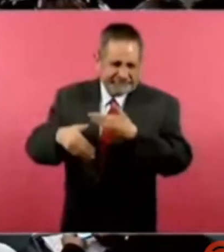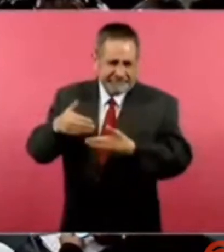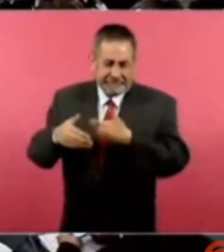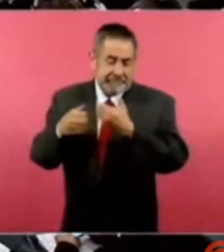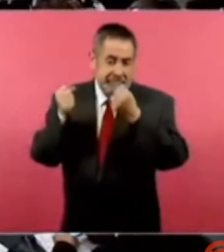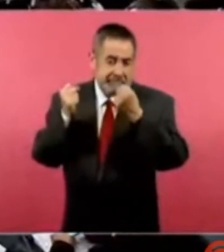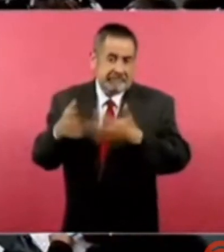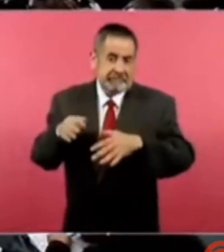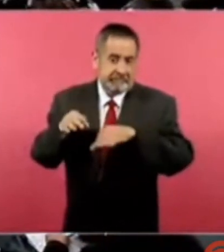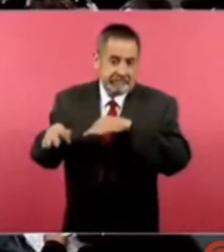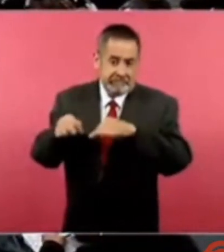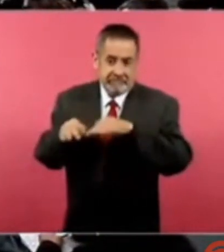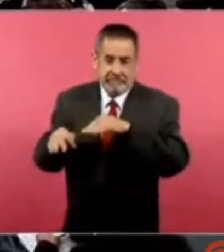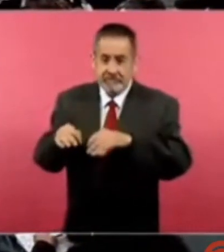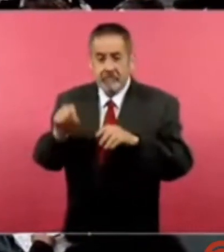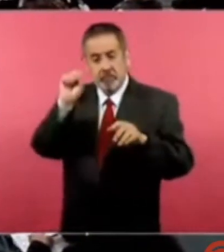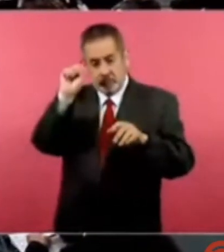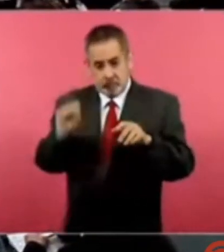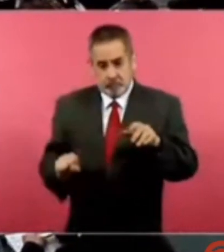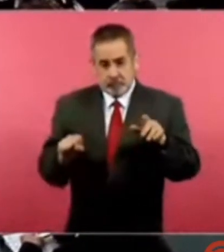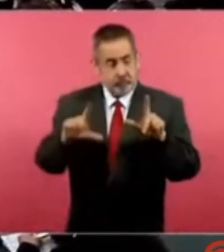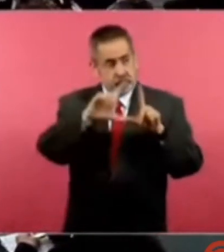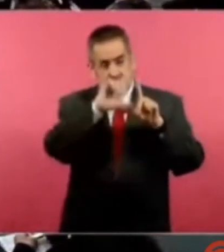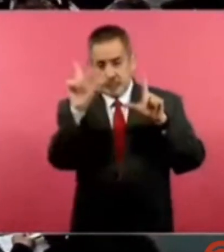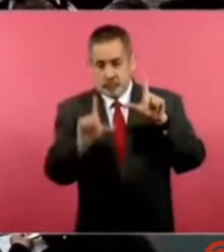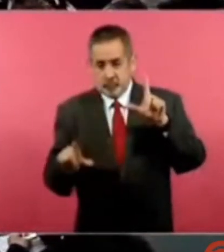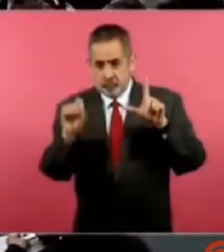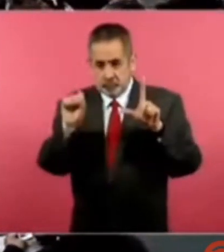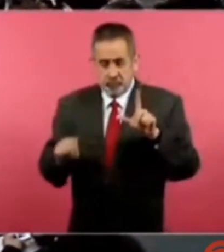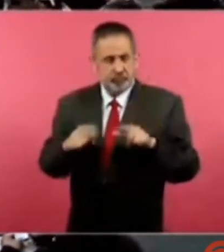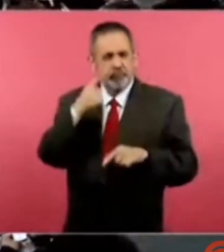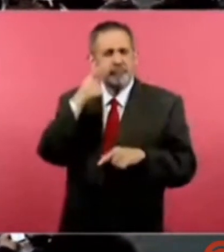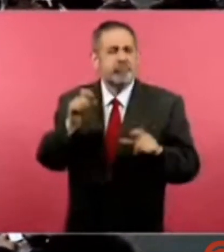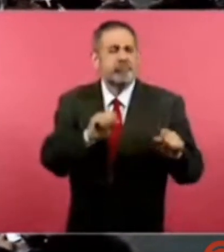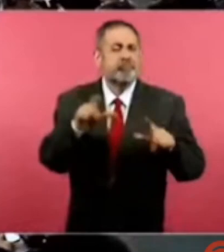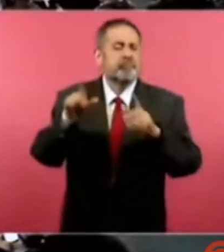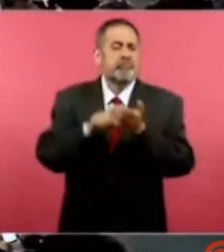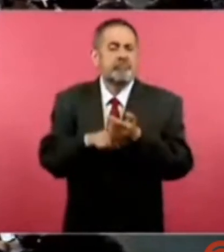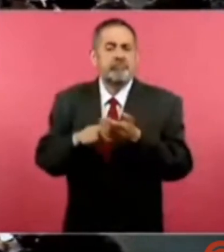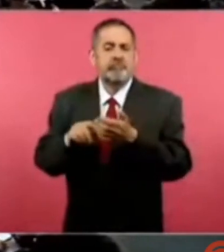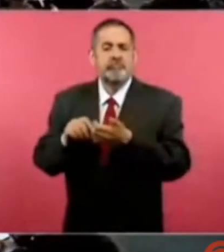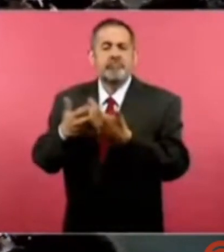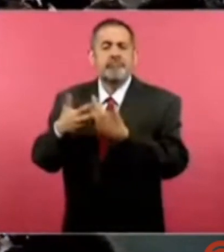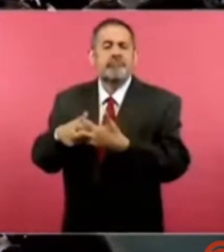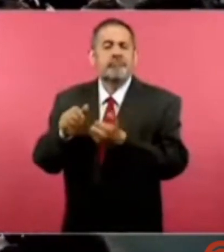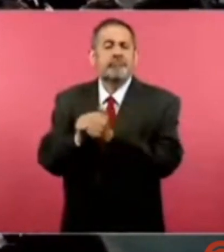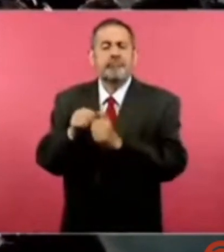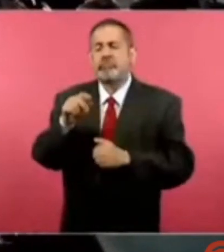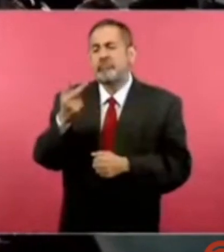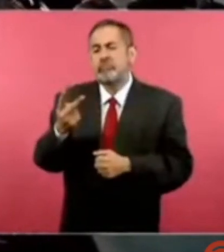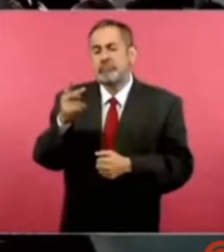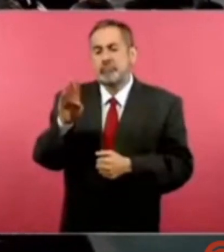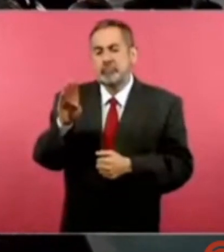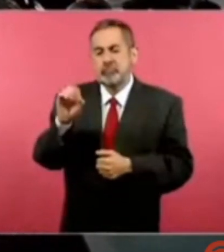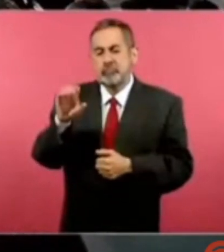Lo que significa el trabajo en el sureste. Una foto de la refinería de Dos Bocas.